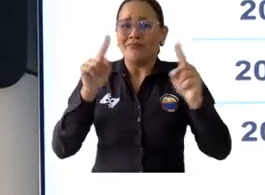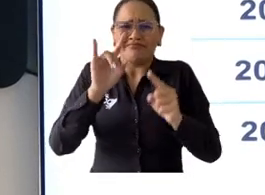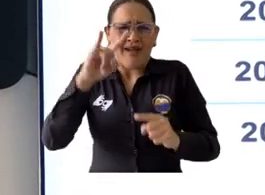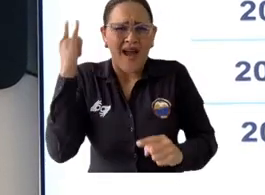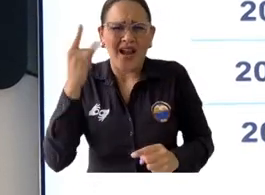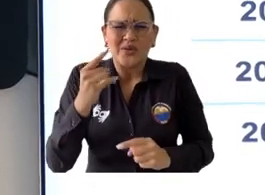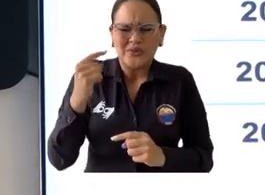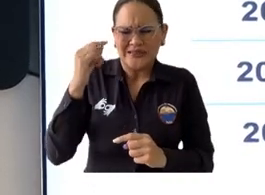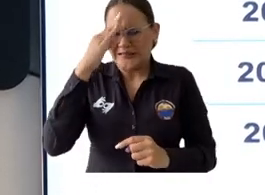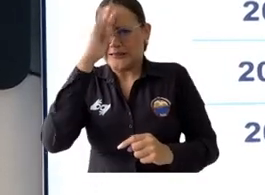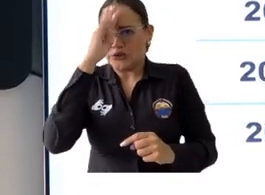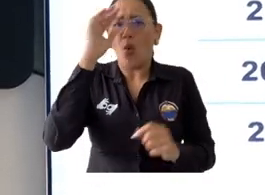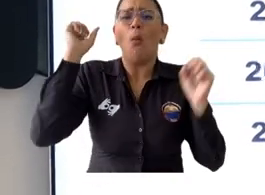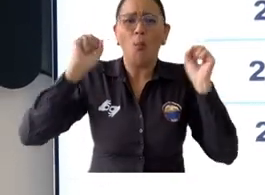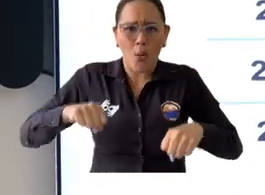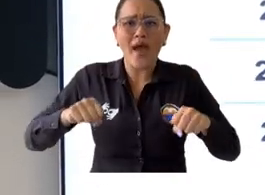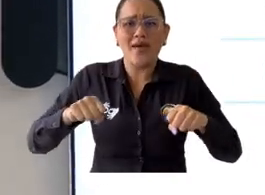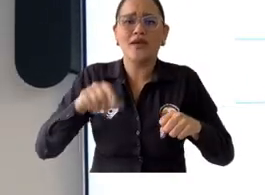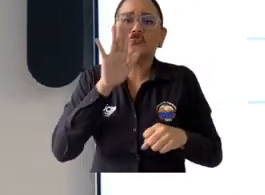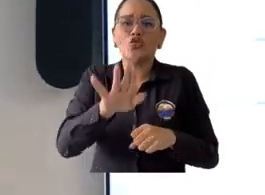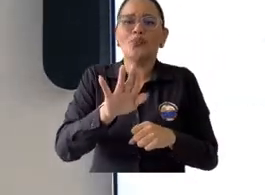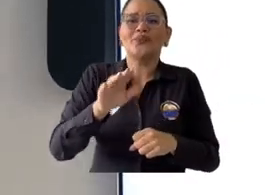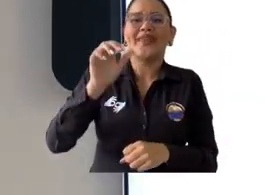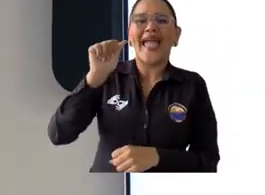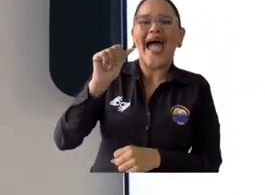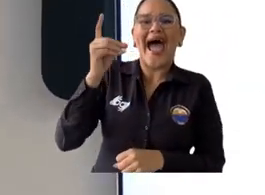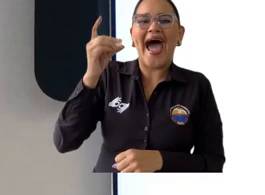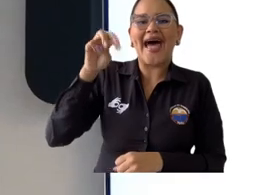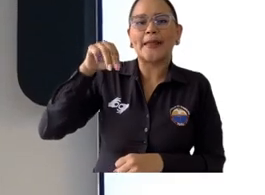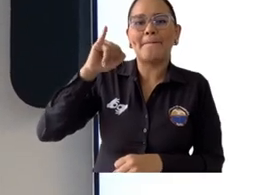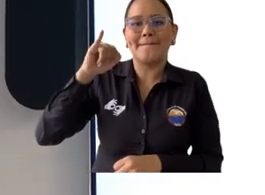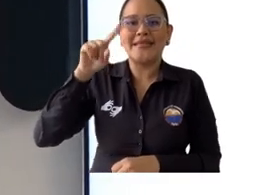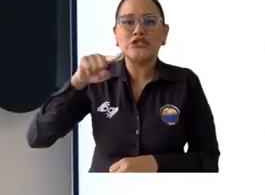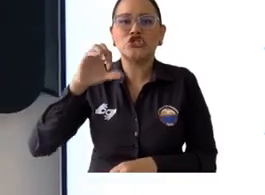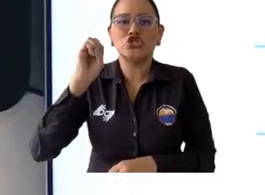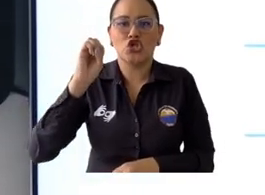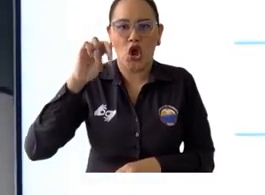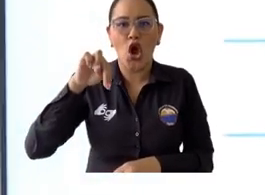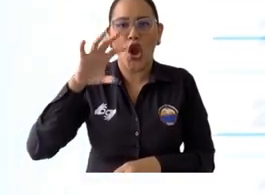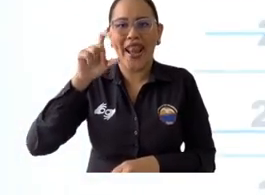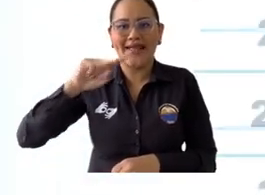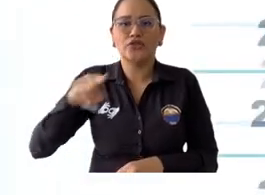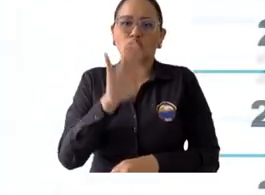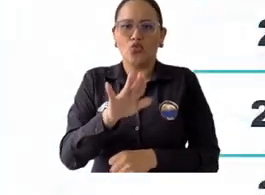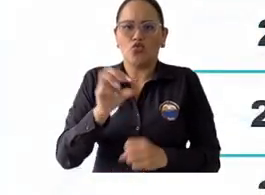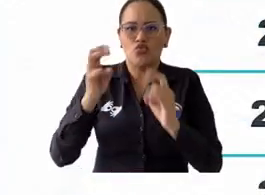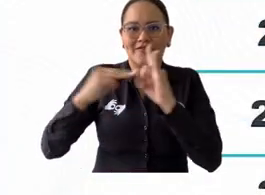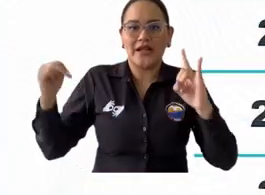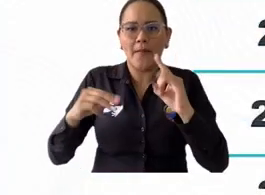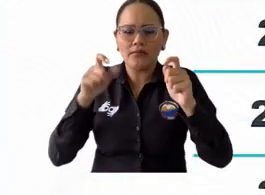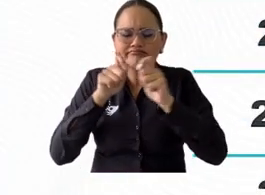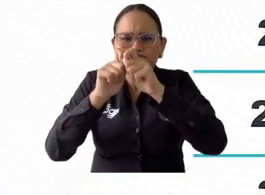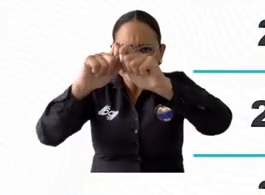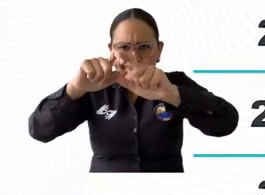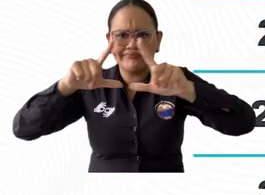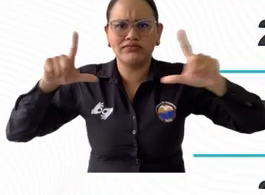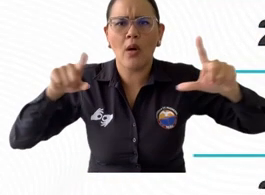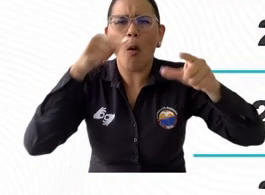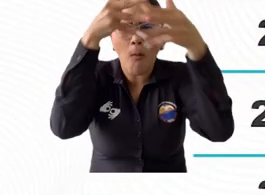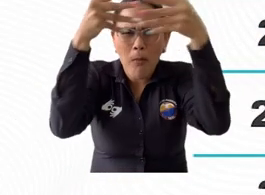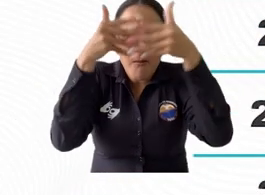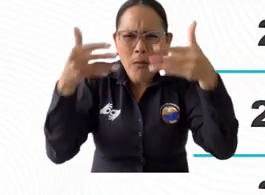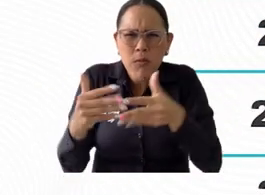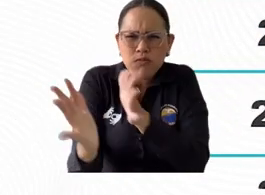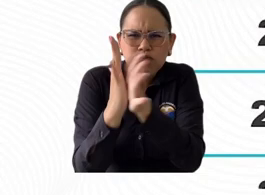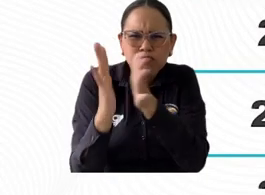naturaleza nacional. ¿Cuántos estudiantes han beneficiado en la universidad desde que existe el programa de matrícula cero? En el año 2022, uno, cerca